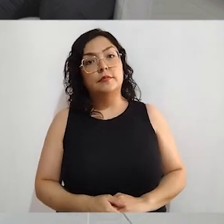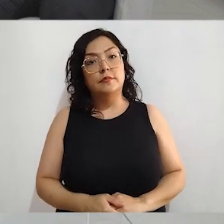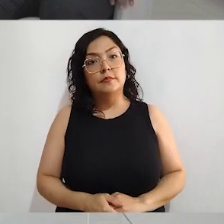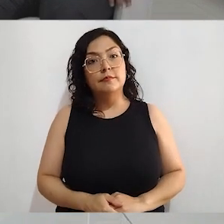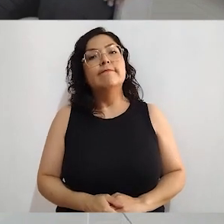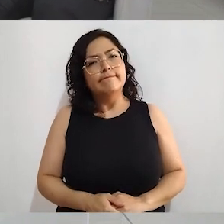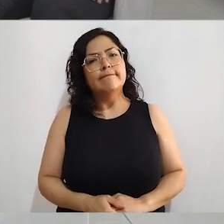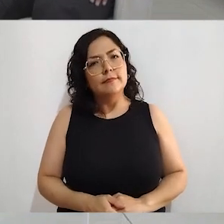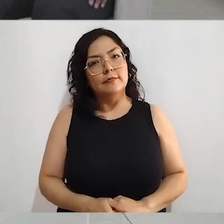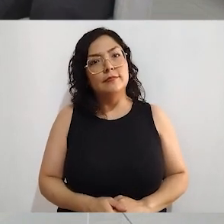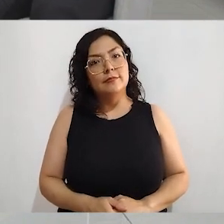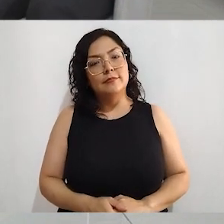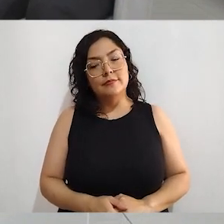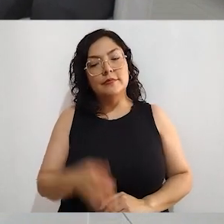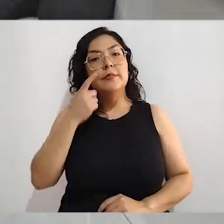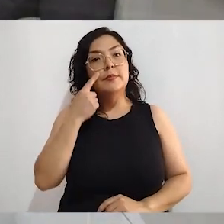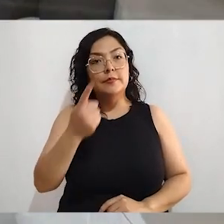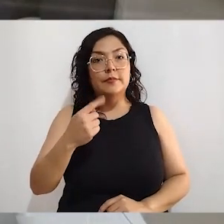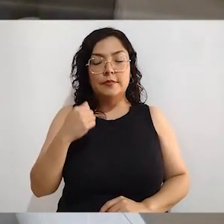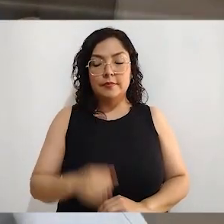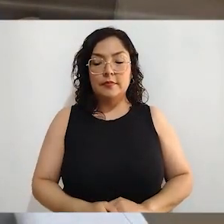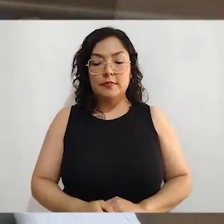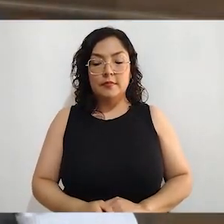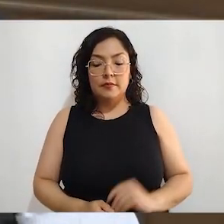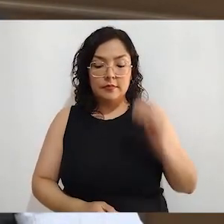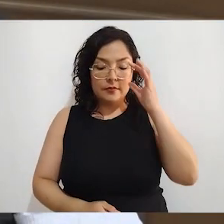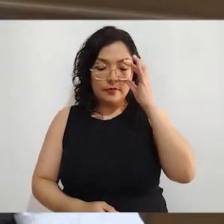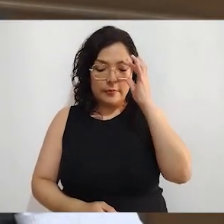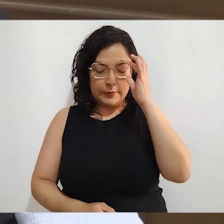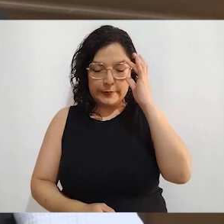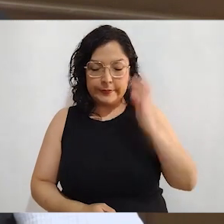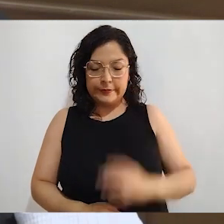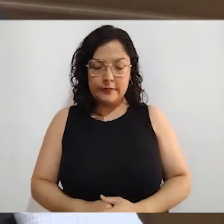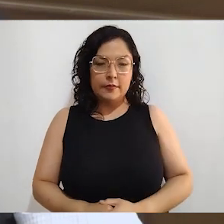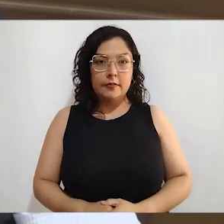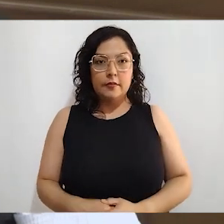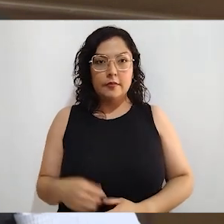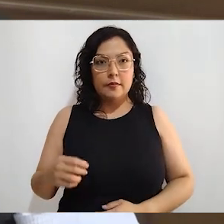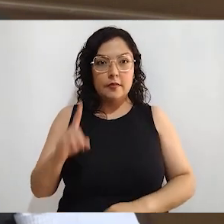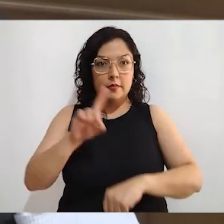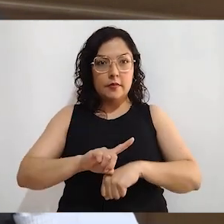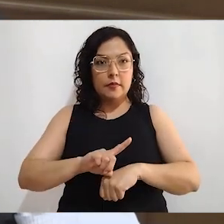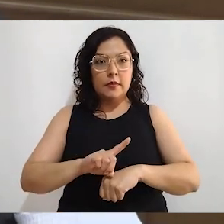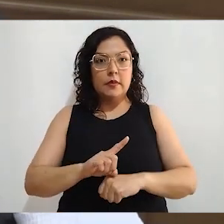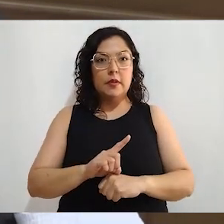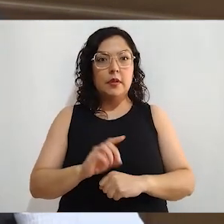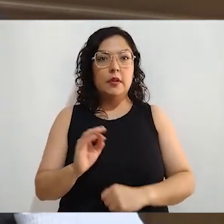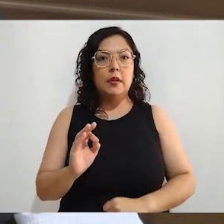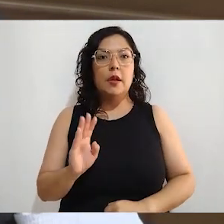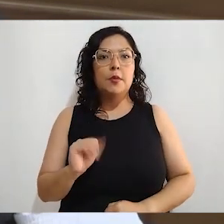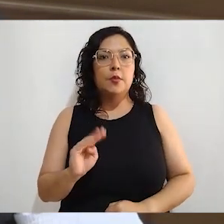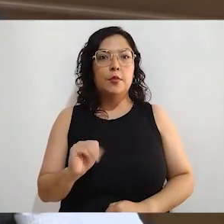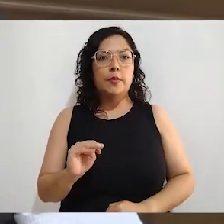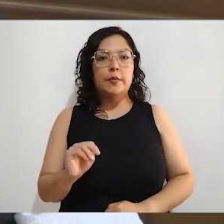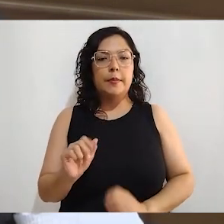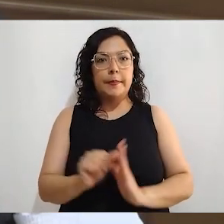esas figuras. Sí, con mucho gusto, Juan Carlos. Muchas gracias por hacer la mención. Efectivamente, desde el pasado 9 de febrero, el Instituto